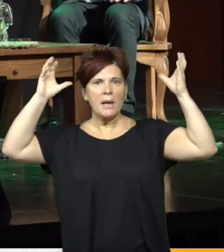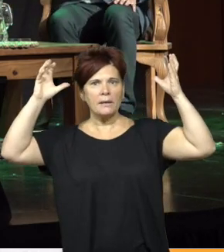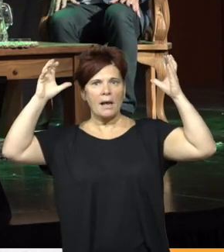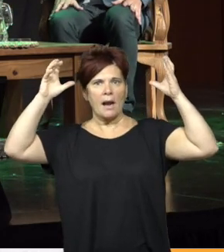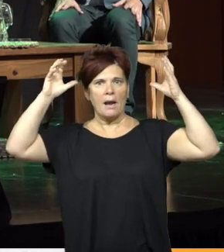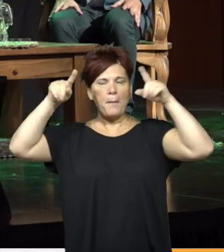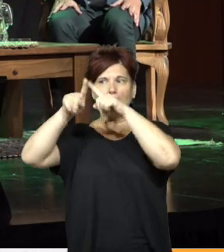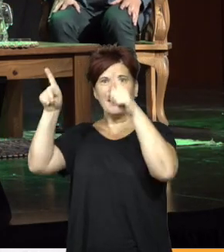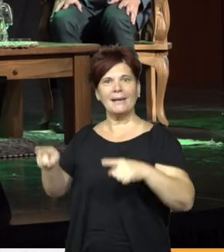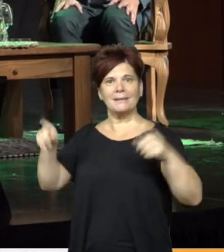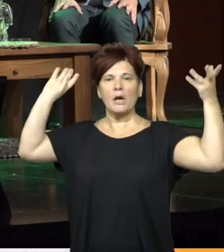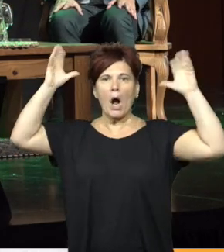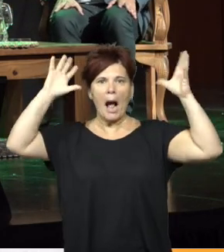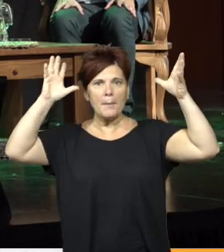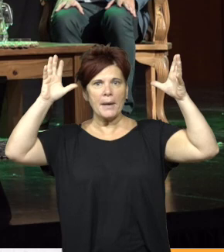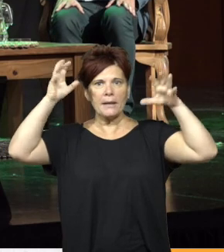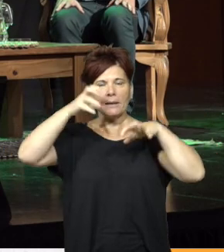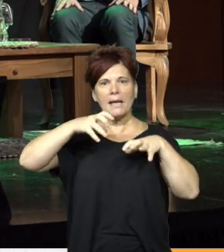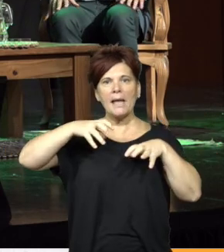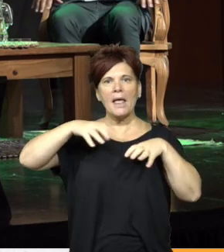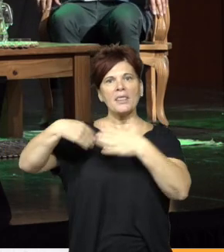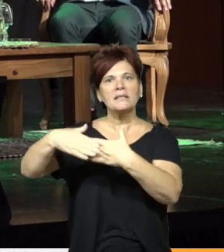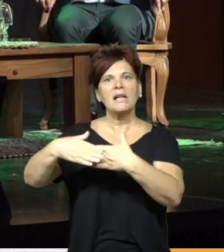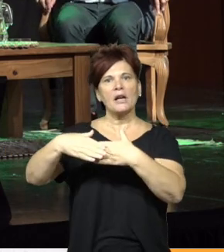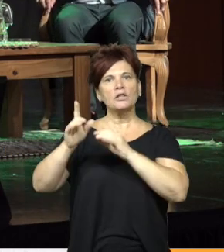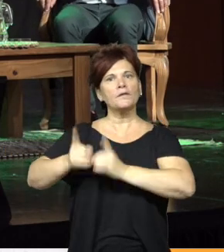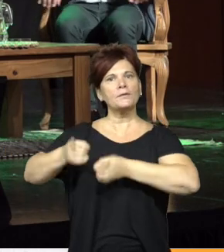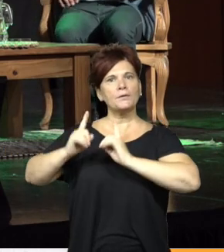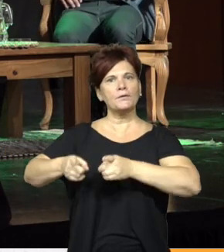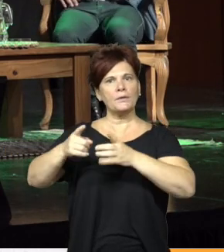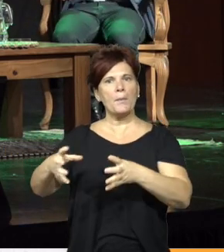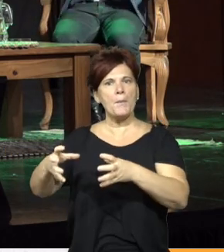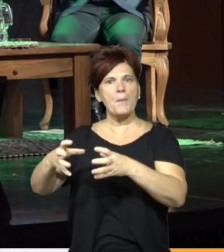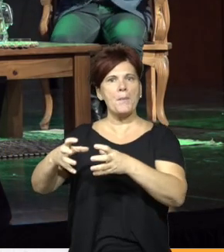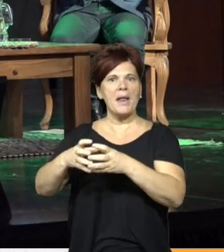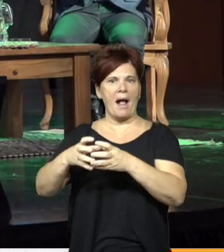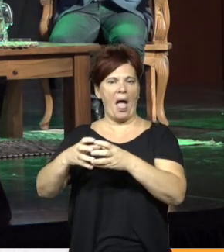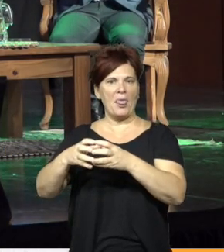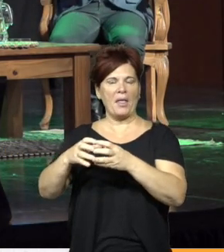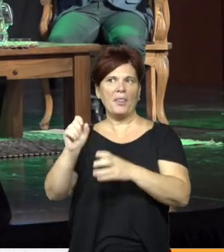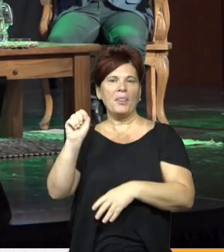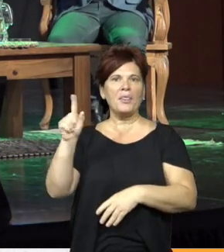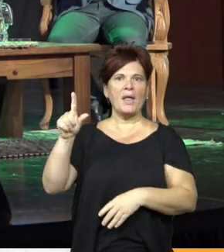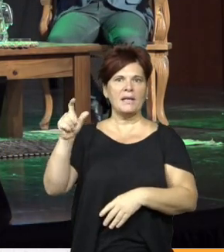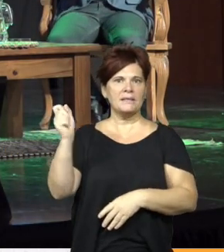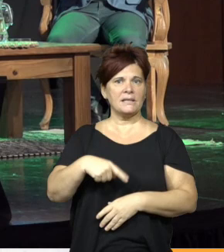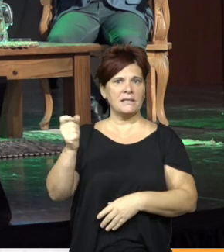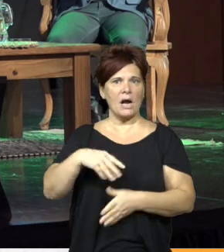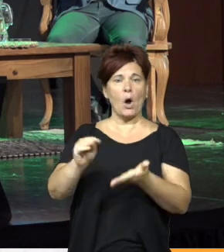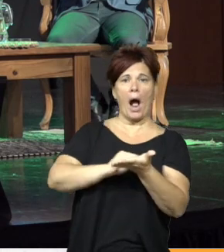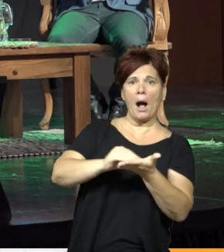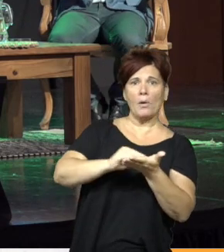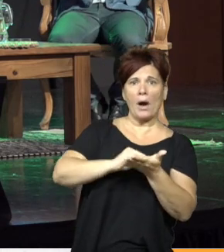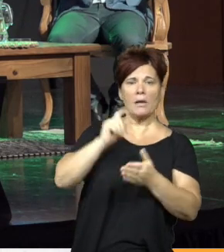Ambiente y Desarrollo Territorial Sostenible, Brigada Operativa Ambiental de la provincia del Chaco. Es abogado, licenciado en